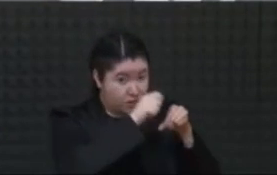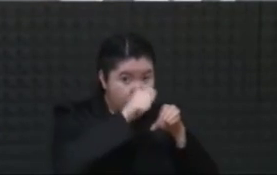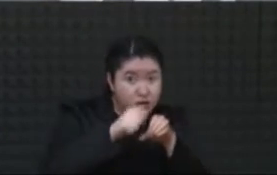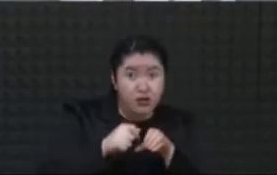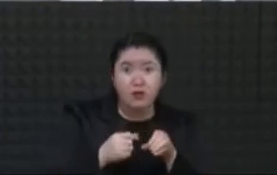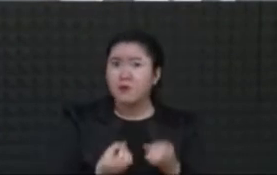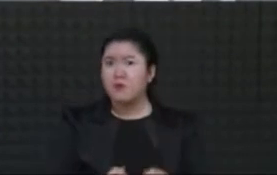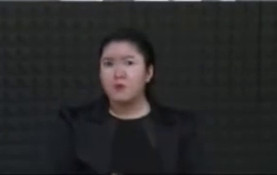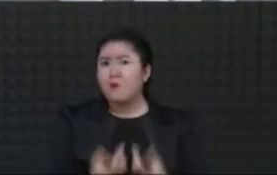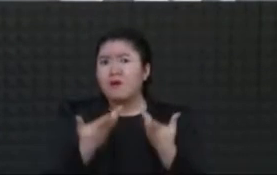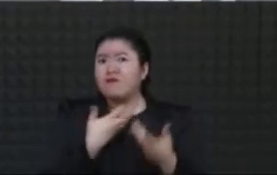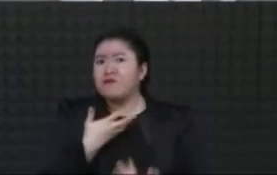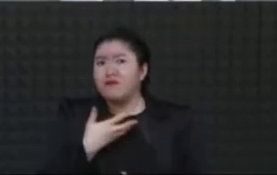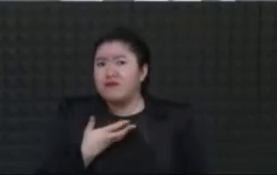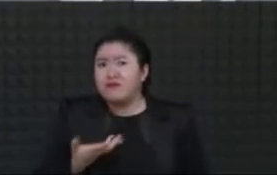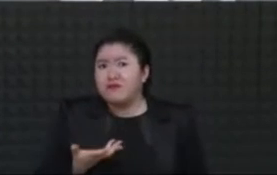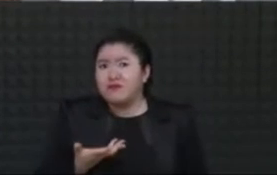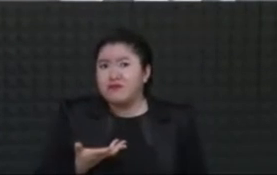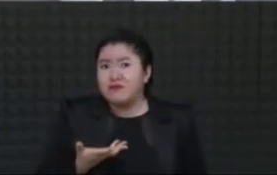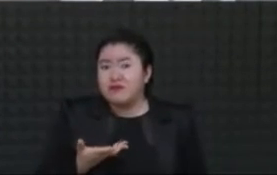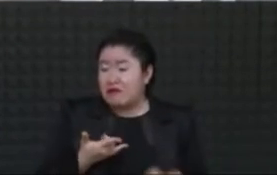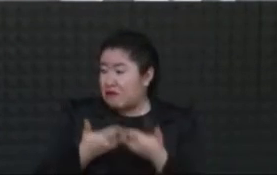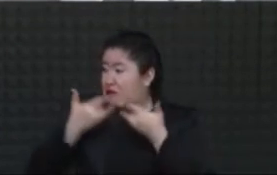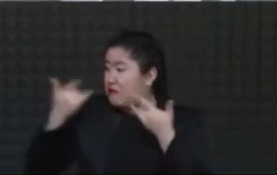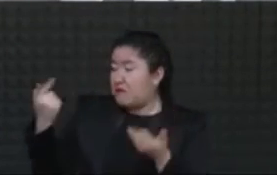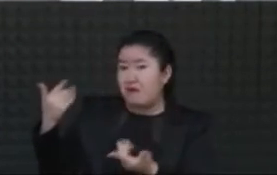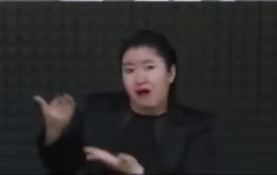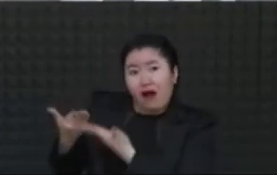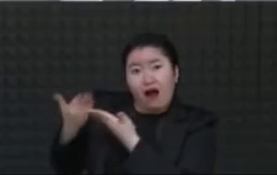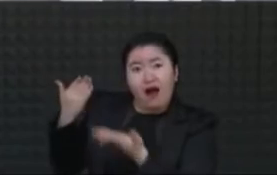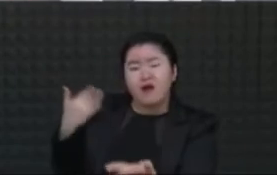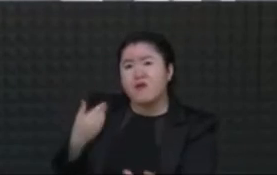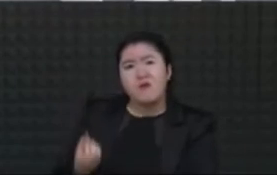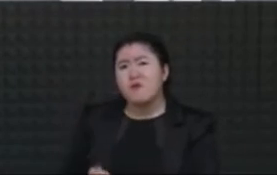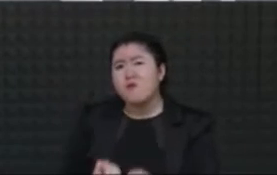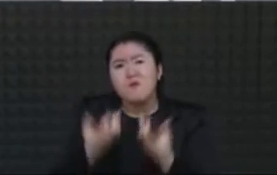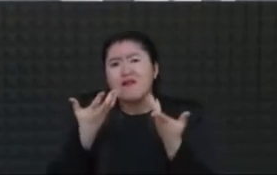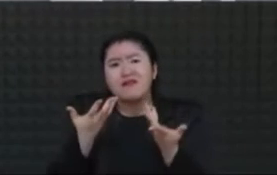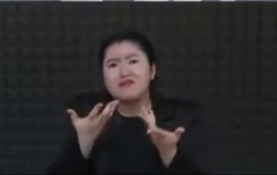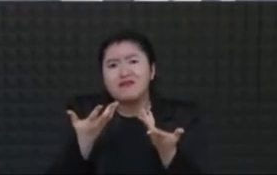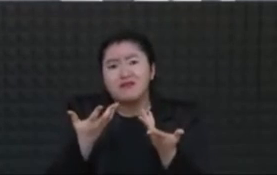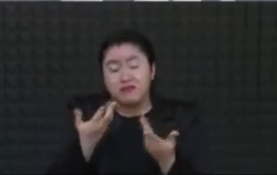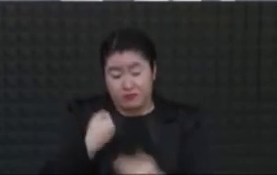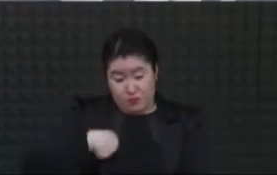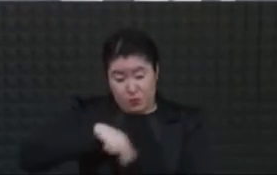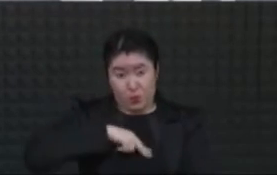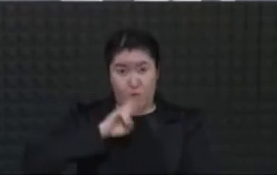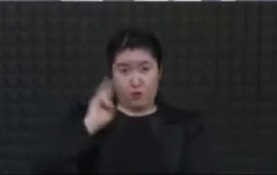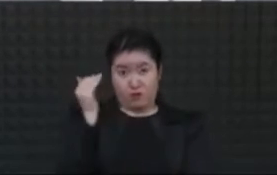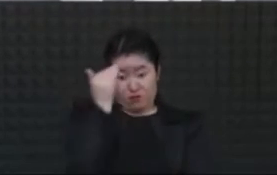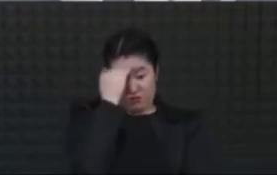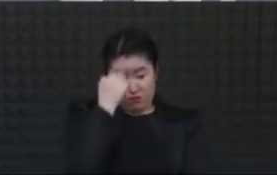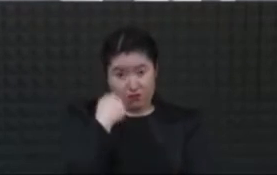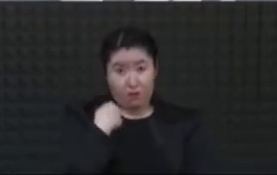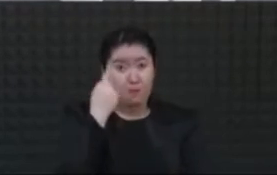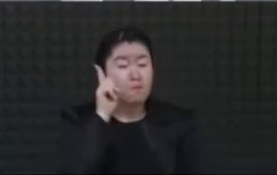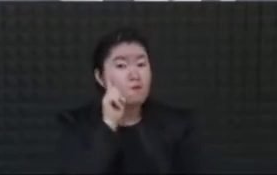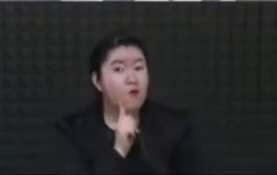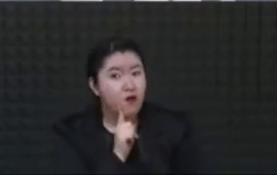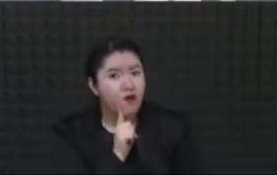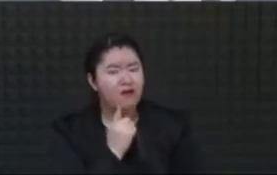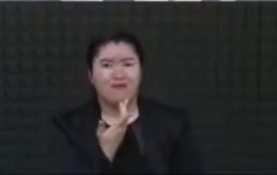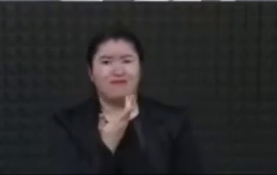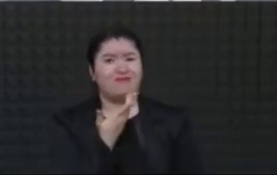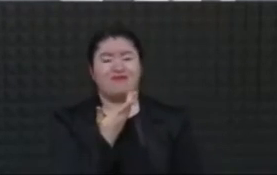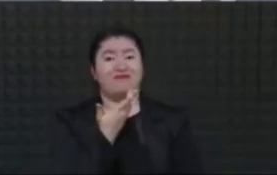de la historia? ¿Cuánto reconocimiento histórico hay en razón de nosotros? El propio Hernán Cortés solamente